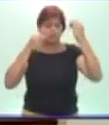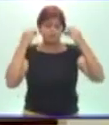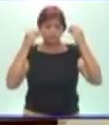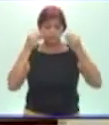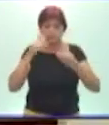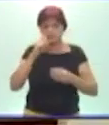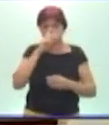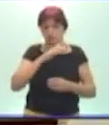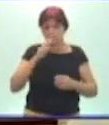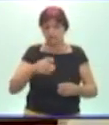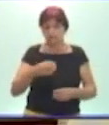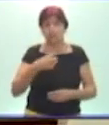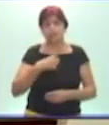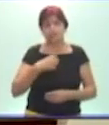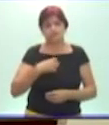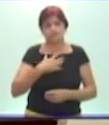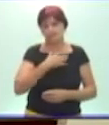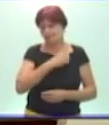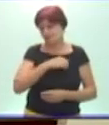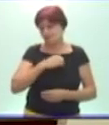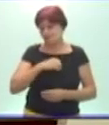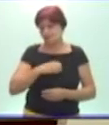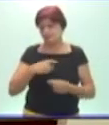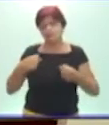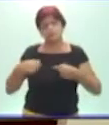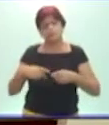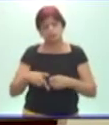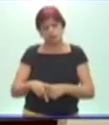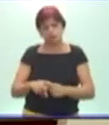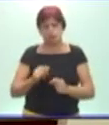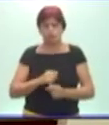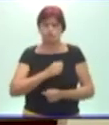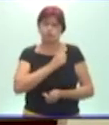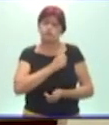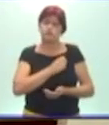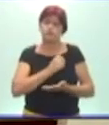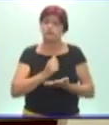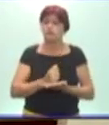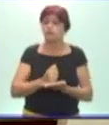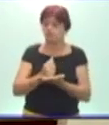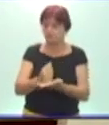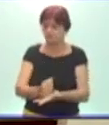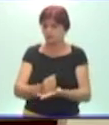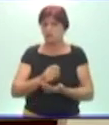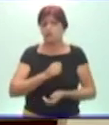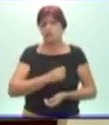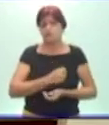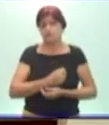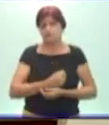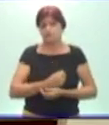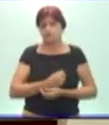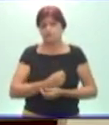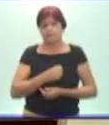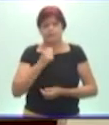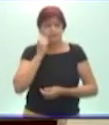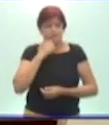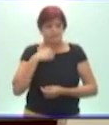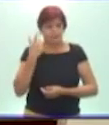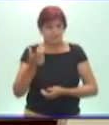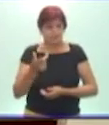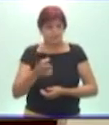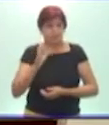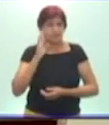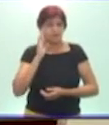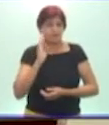sentirse acompañado, el niño tiene que sentir que se le quiere apoyar, que se le quiere ayudar, pero además sobre todo que se le